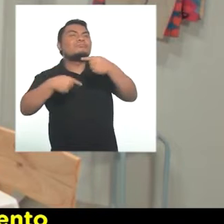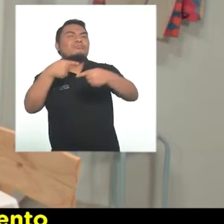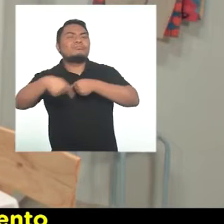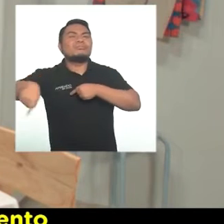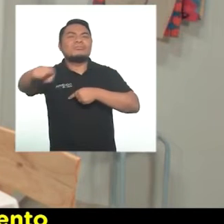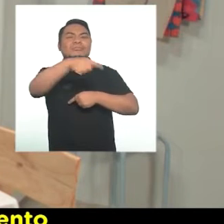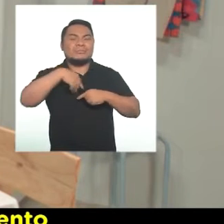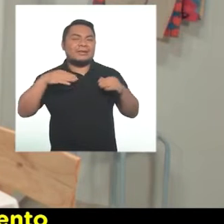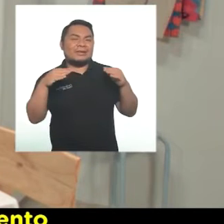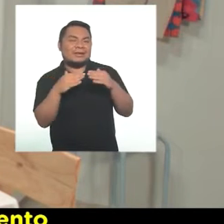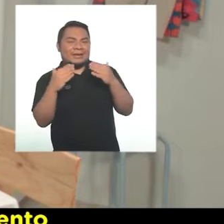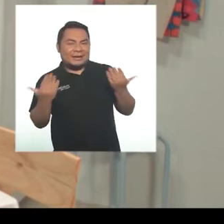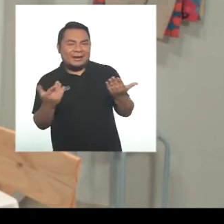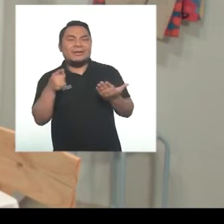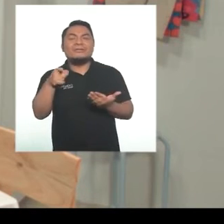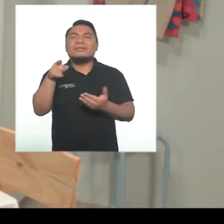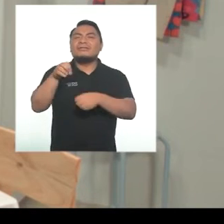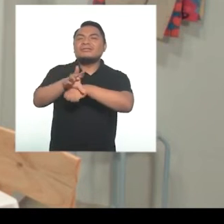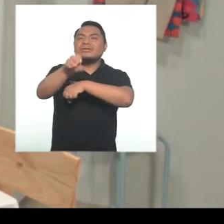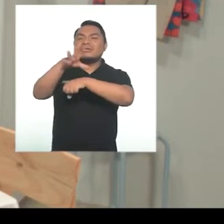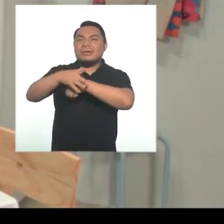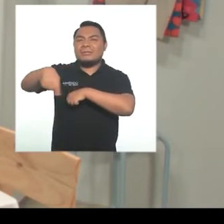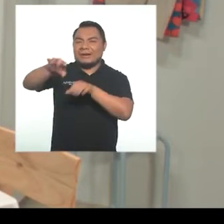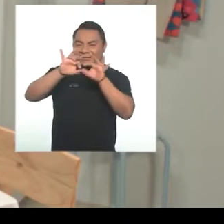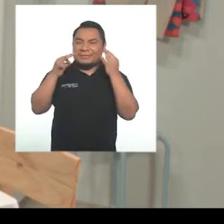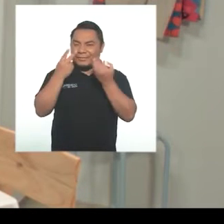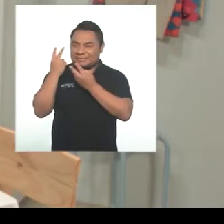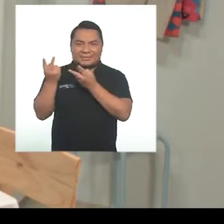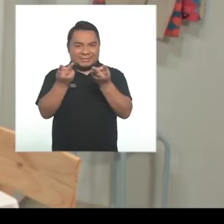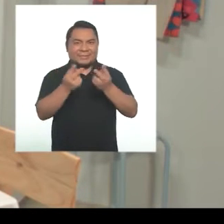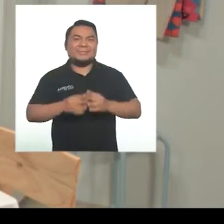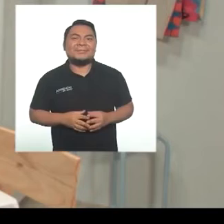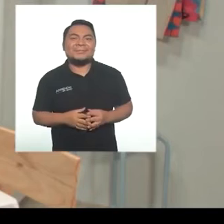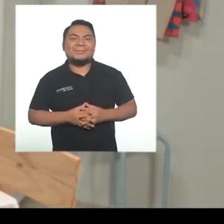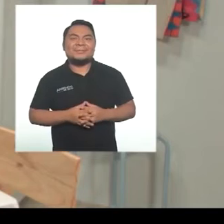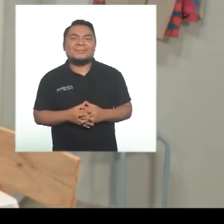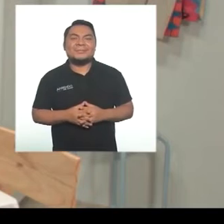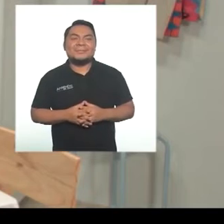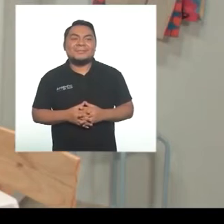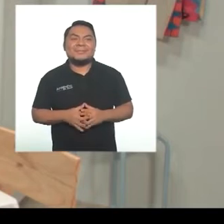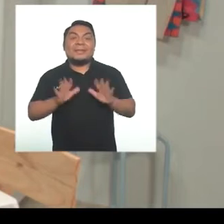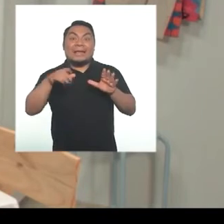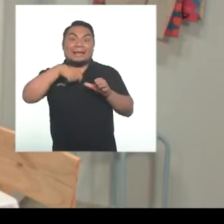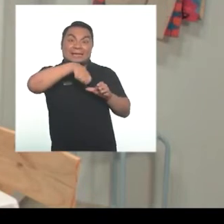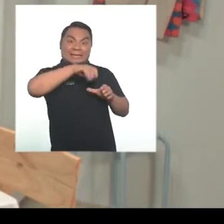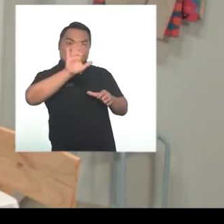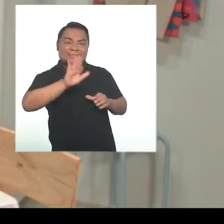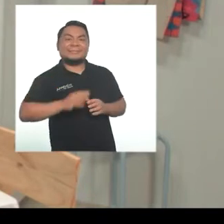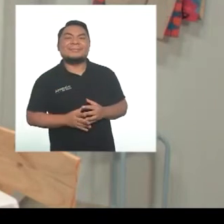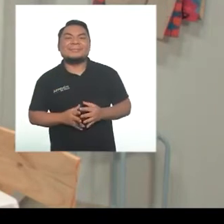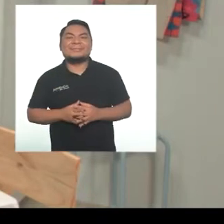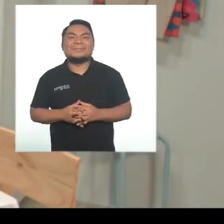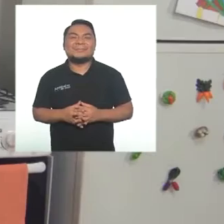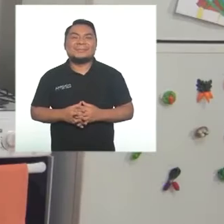cotidianas en el segmento Consejos para las Familias. ¡Ay, voy a cocinar!